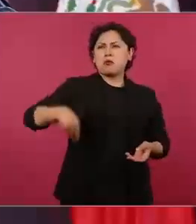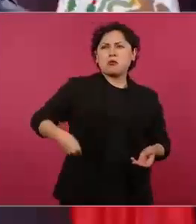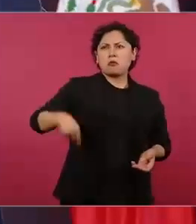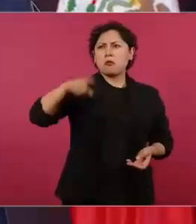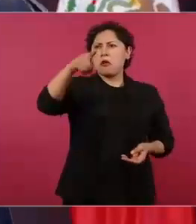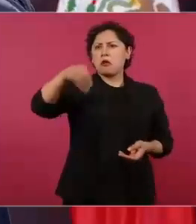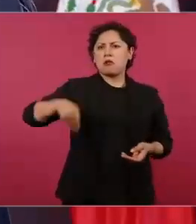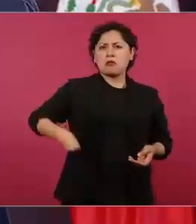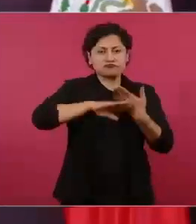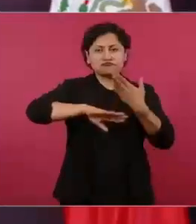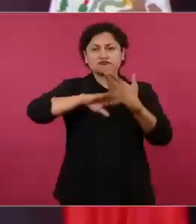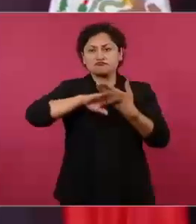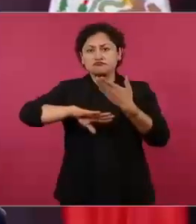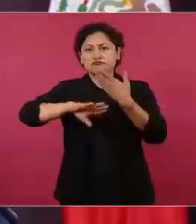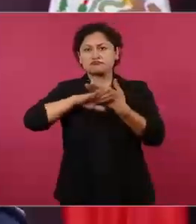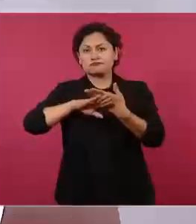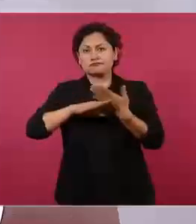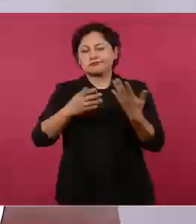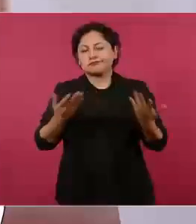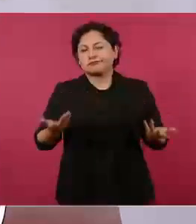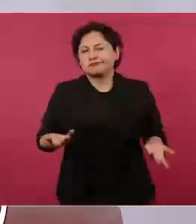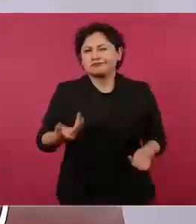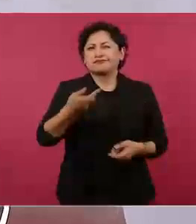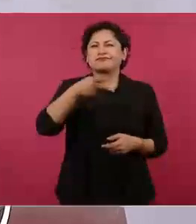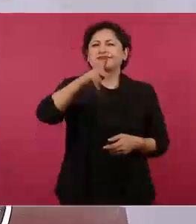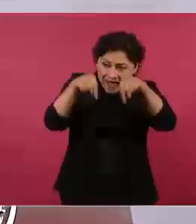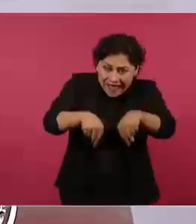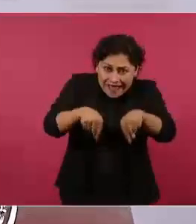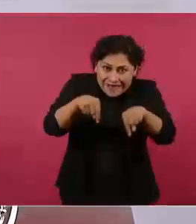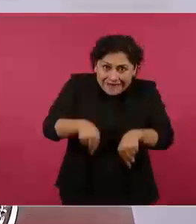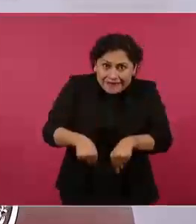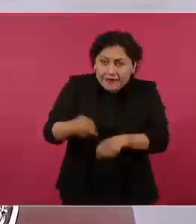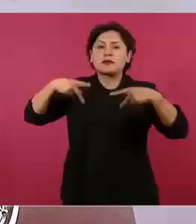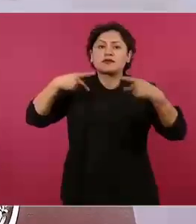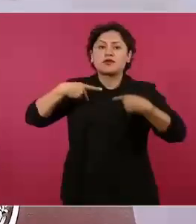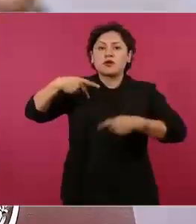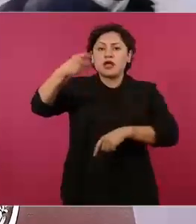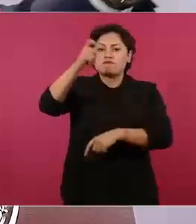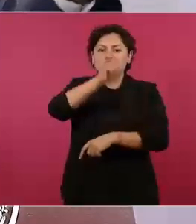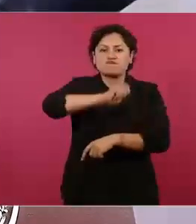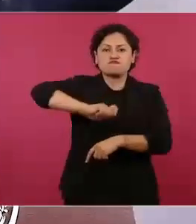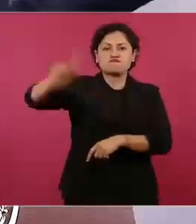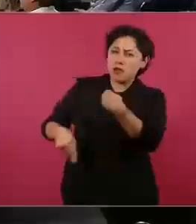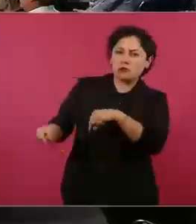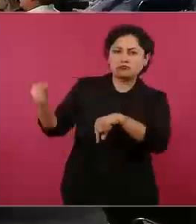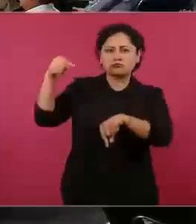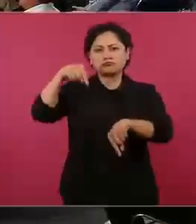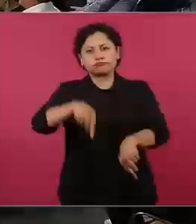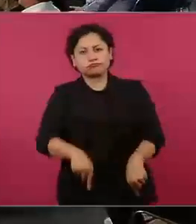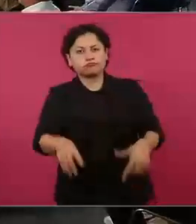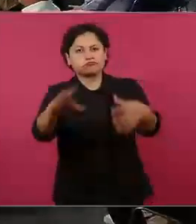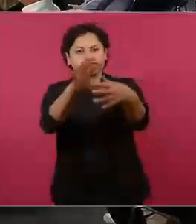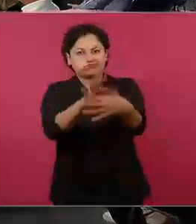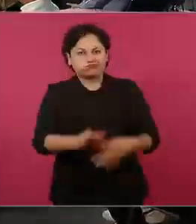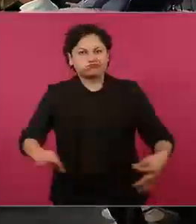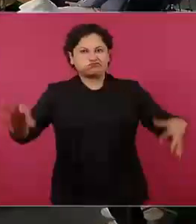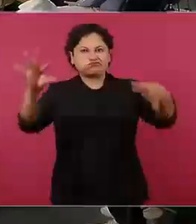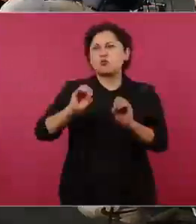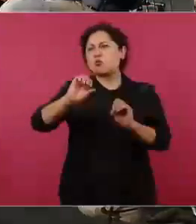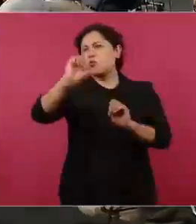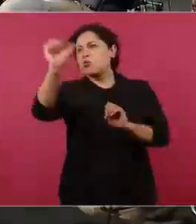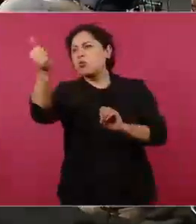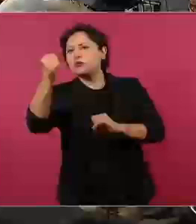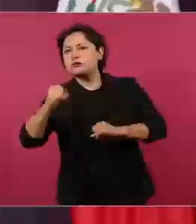demostrado, aquí han venido técnicos, especialistas de Pemex, y pueden venir especialistas de cualquier